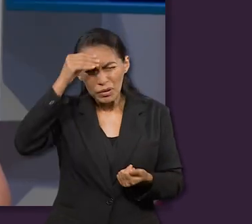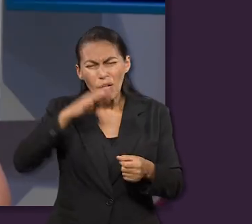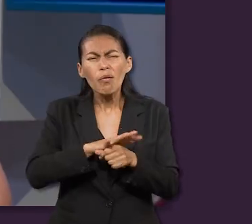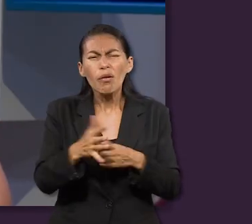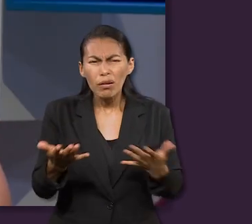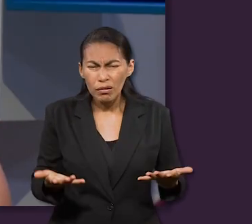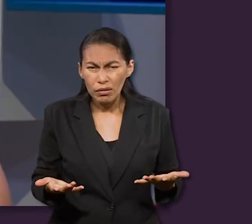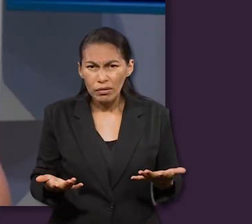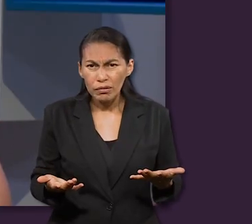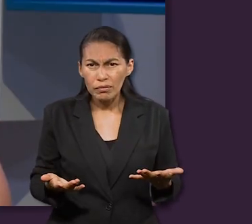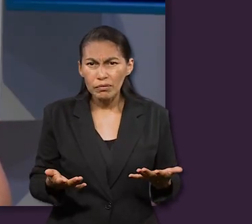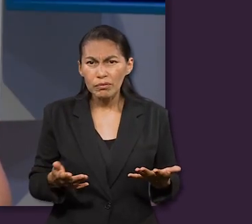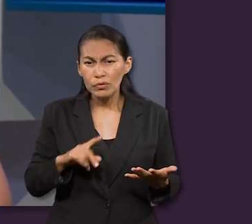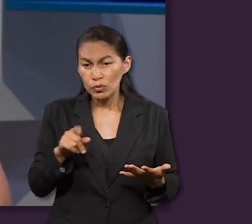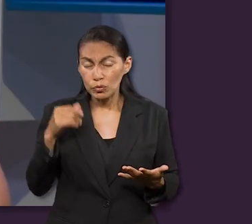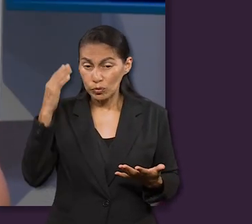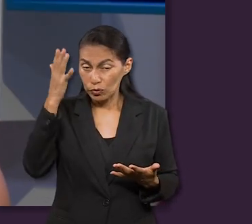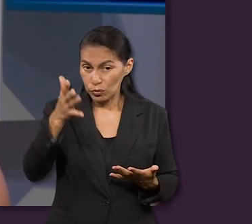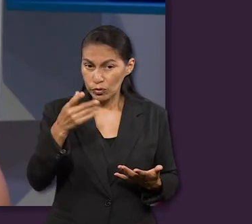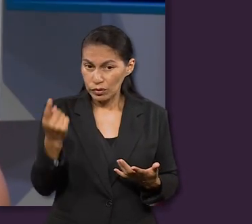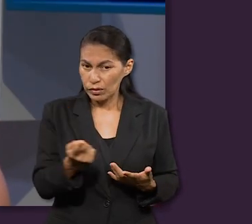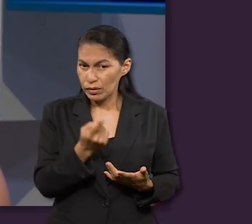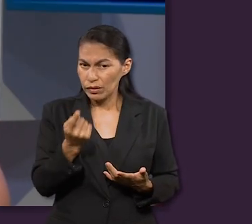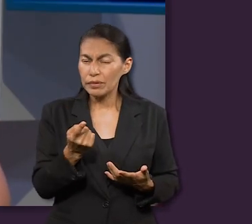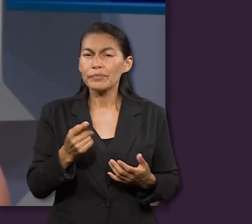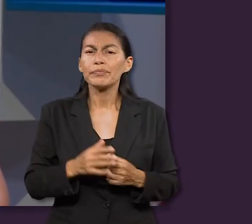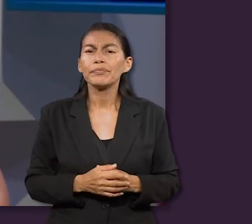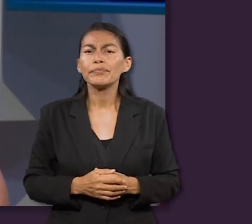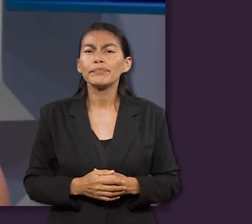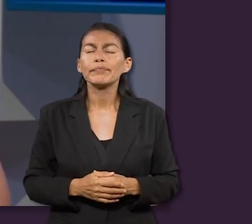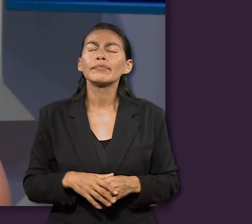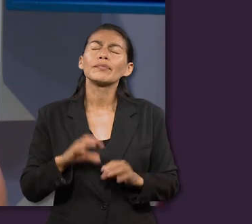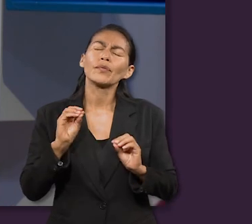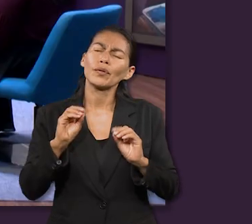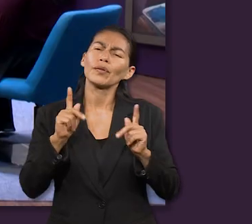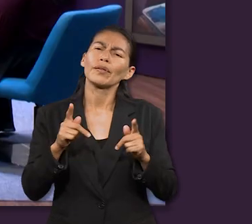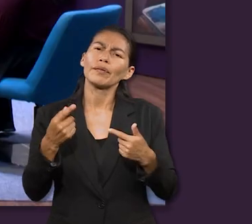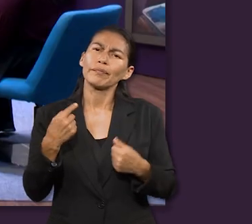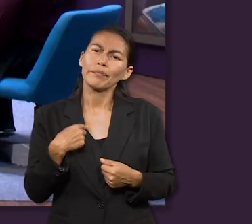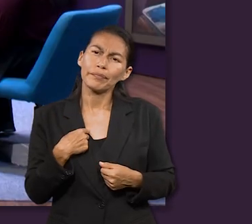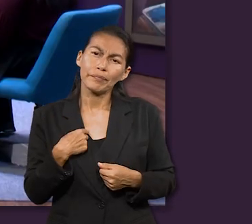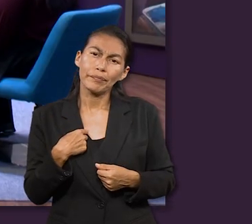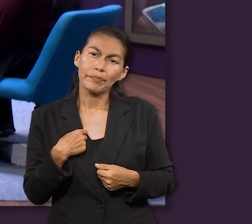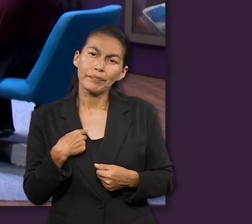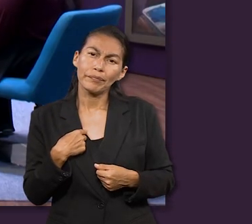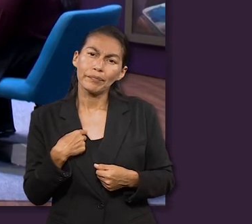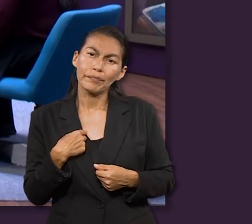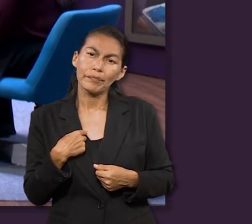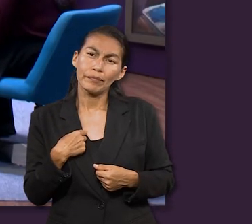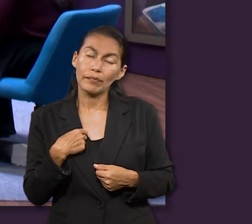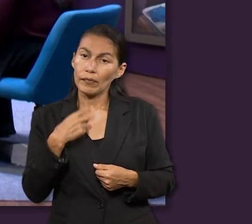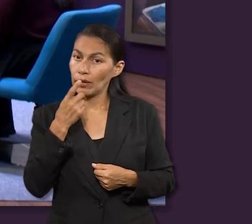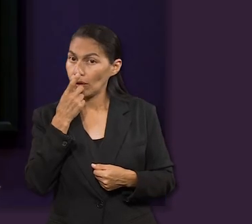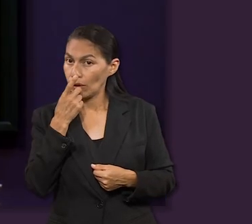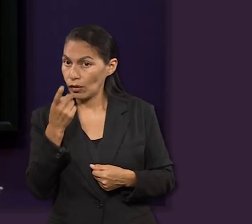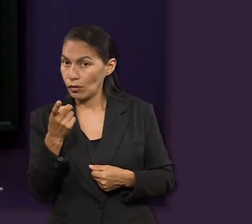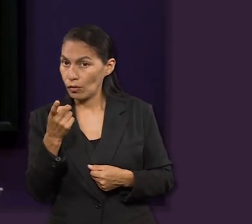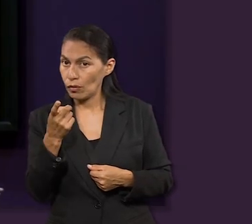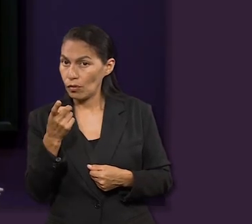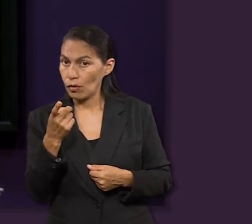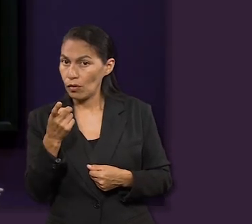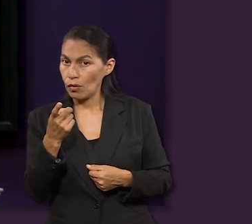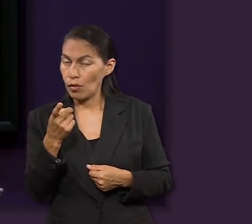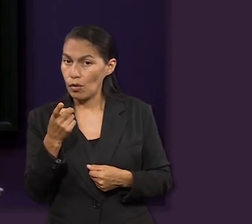la lección que podemos tener en nuestras vidas? Pues para la eternidad. Ok, a mí me gustaría concluir con que